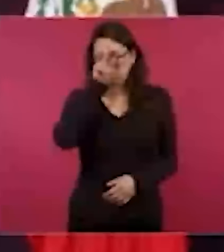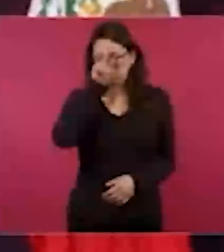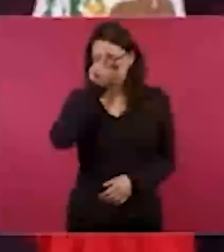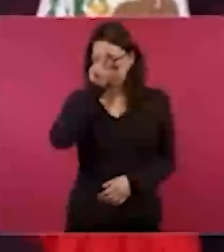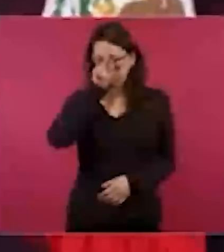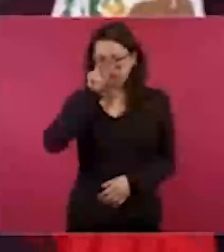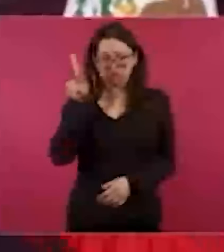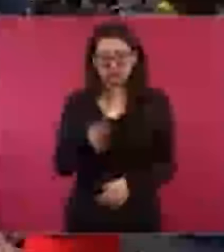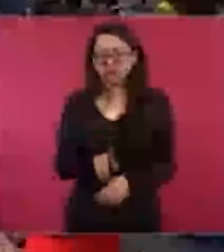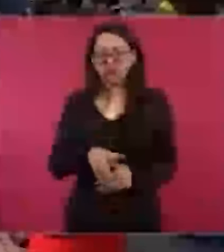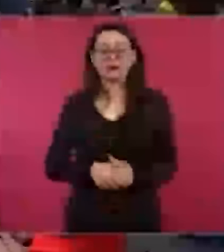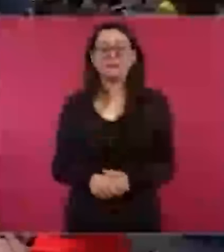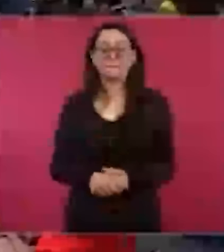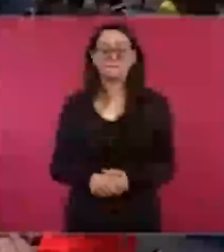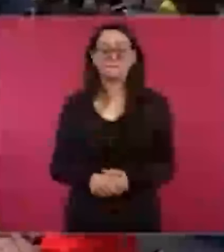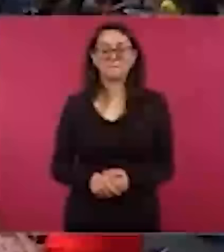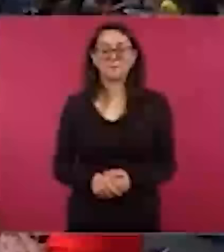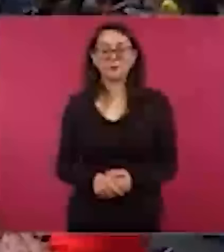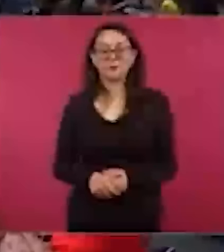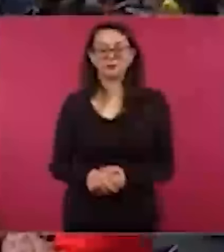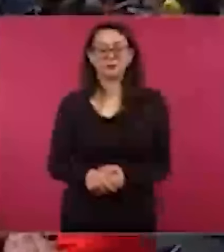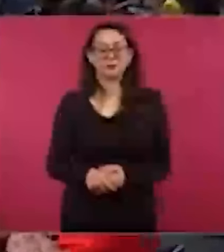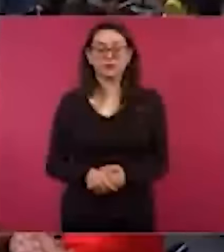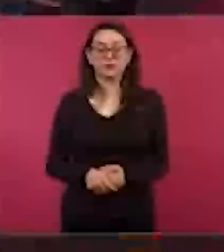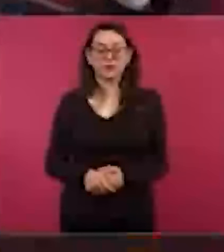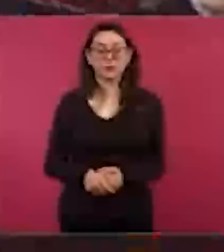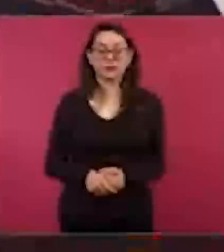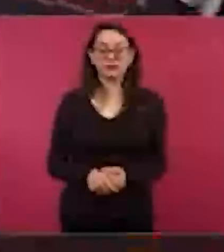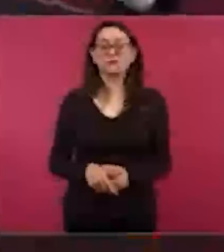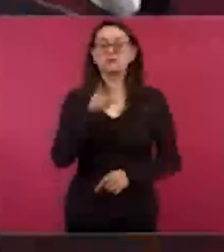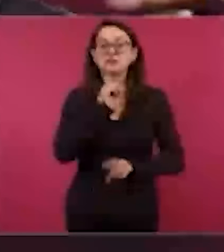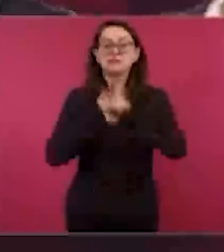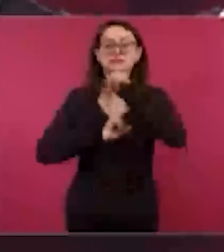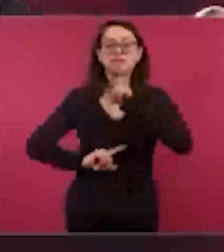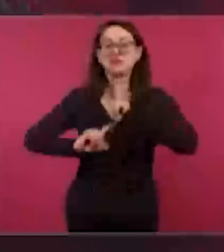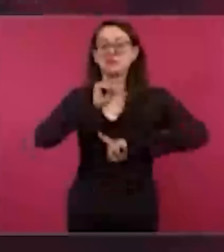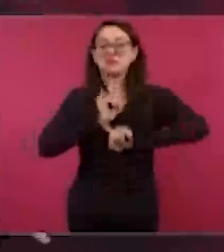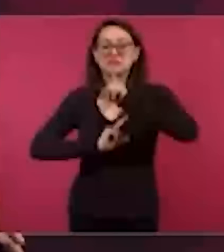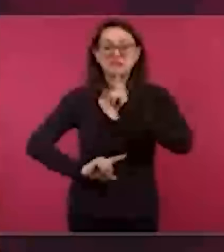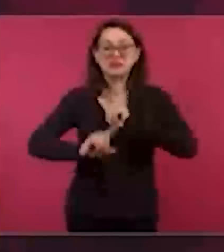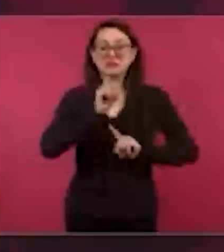que puede haber en mentiras y en calumnias.